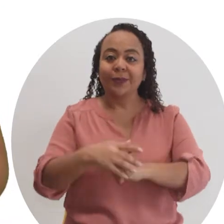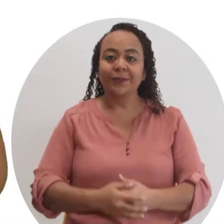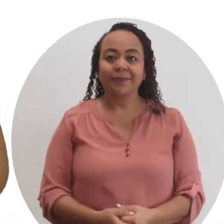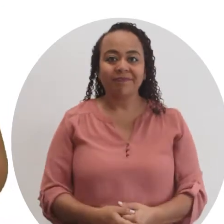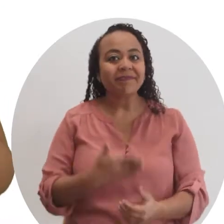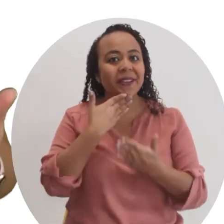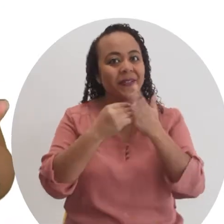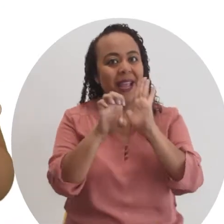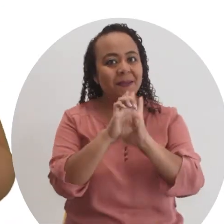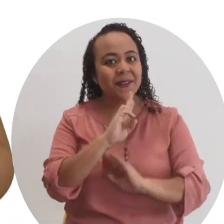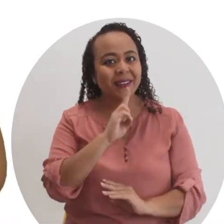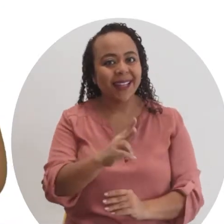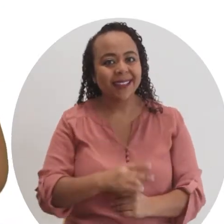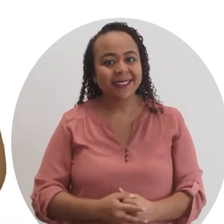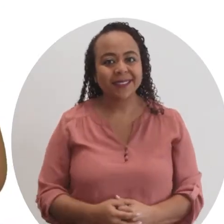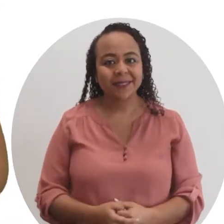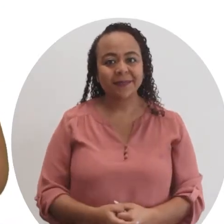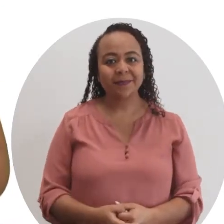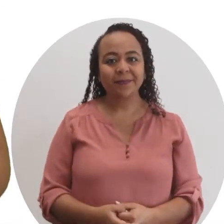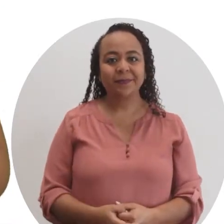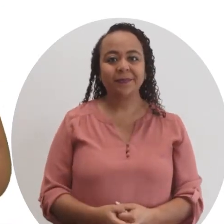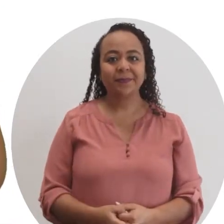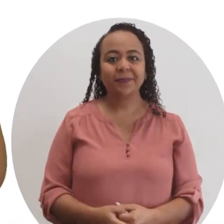puerto. Qué buen ejemplo, ¿verdad?